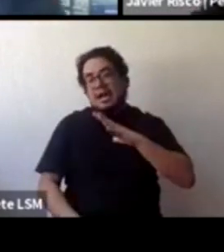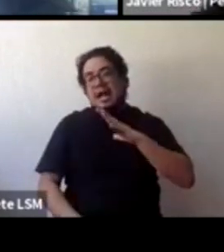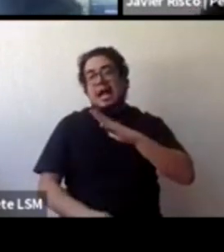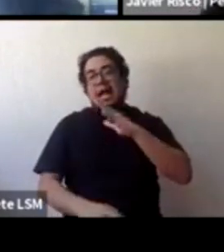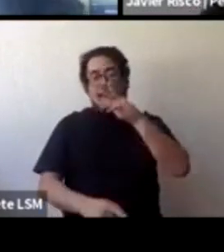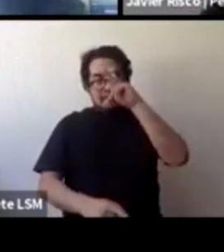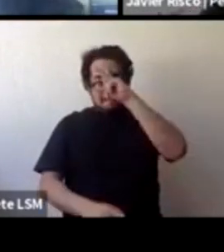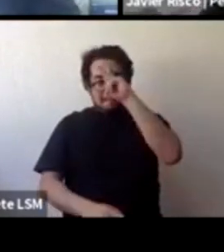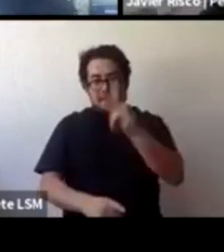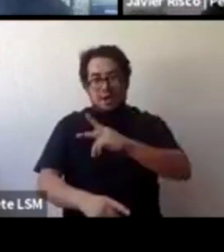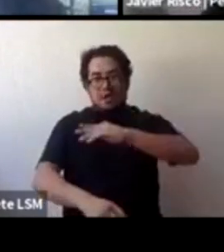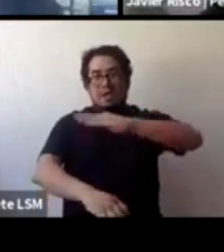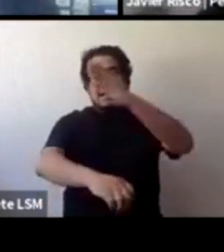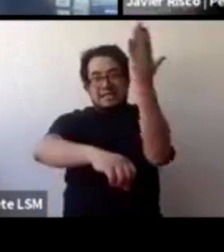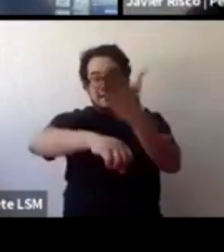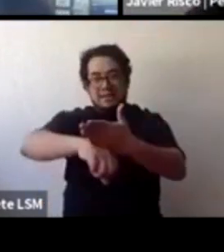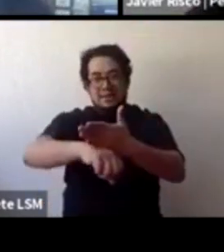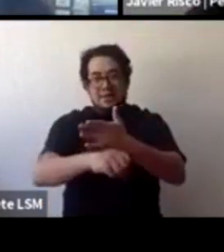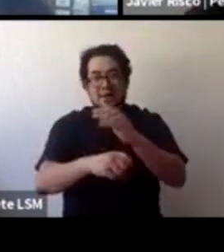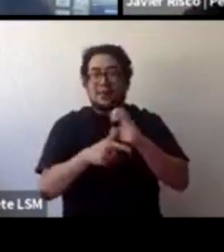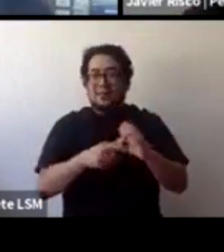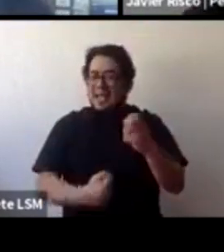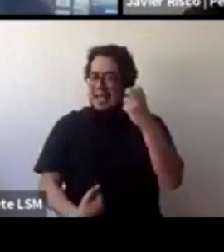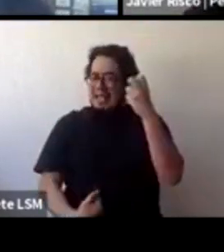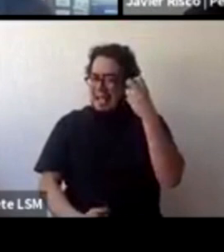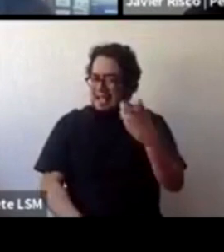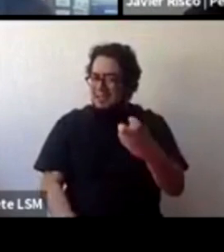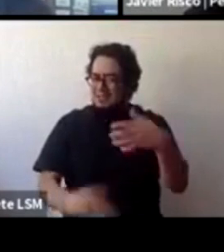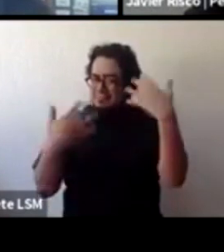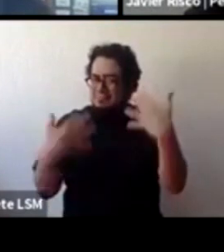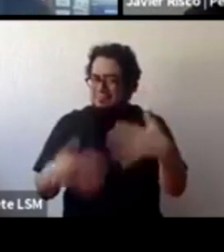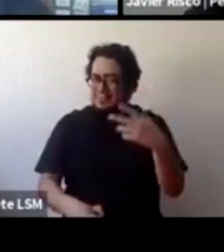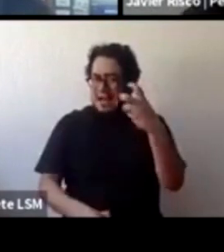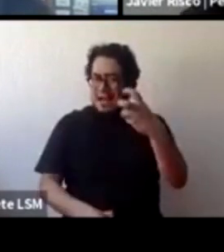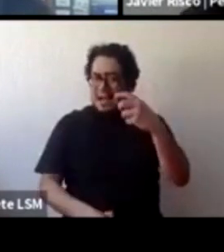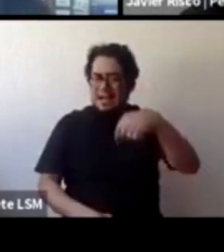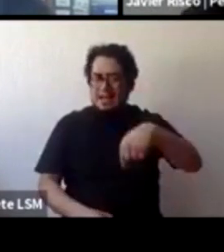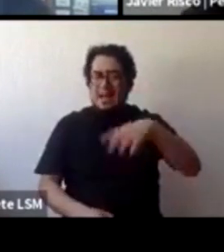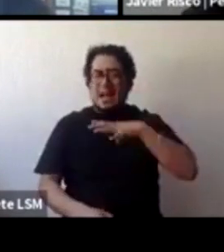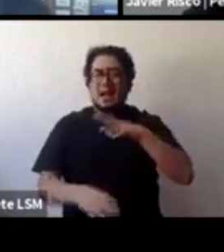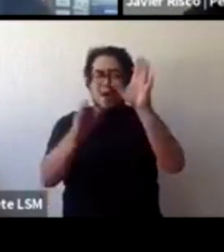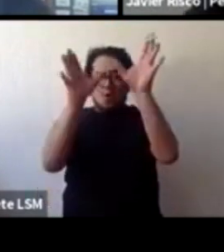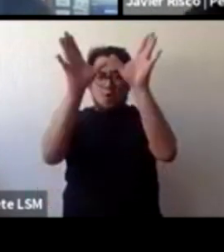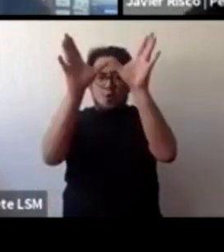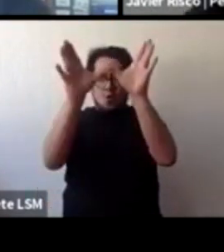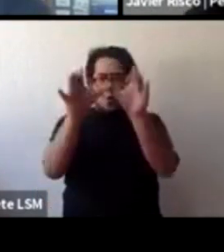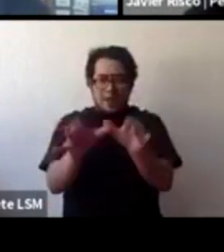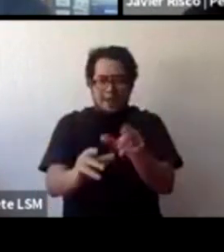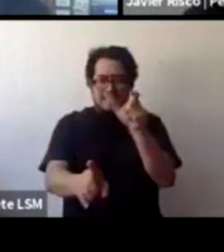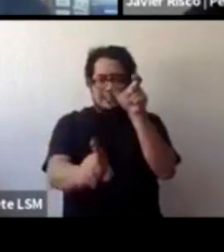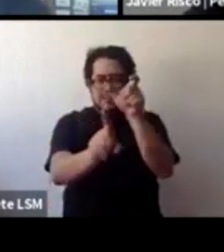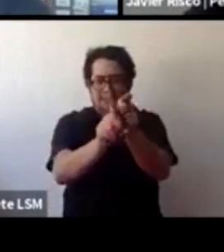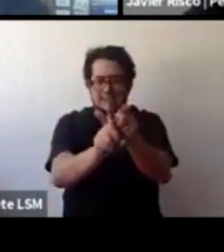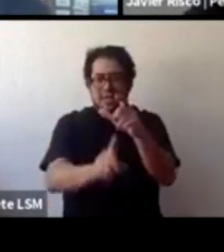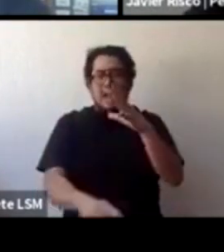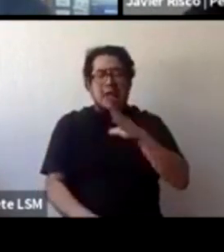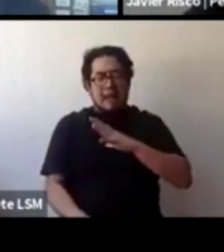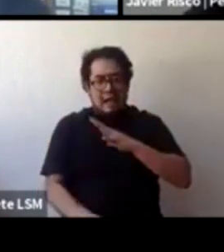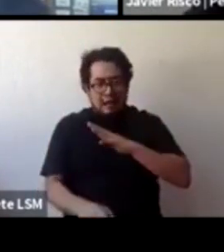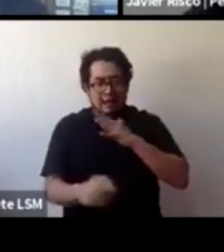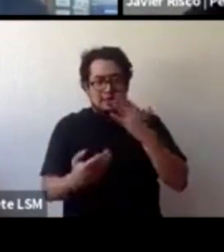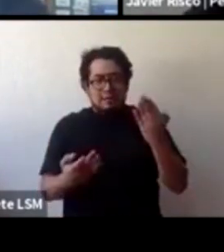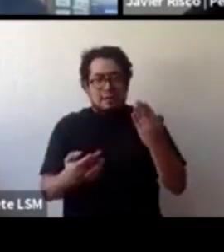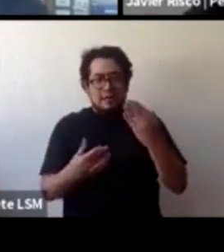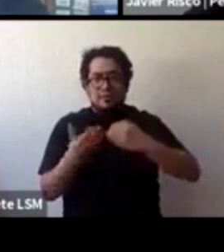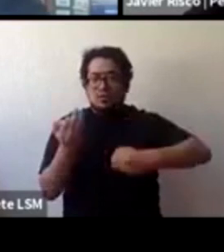que le corresponde a todo el mundo me explico. O nosotros decimos en Guardianes que el abuso sexual es un problema de todos y que además todos de